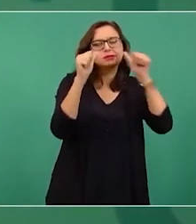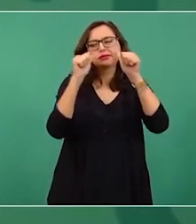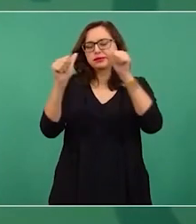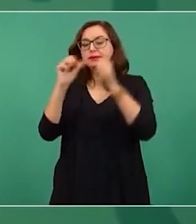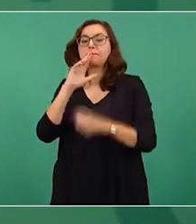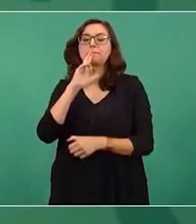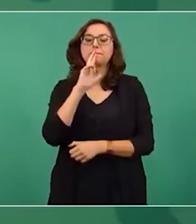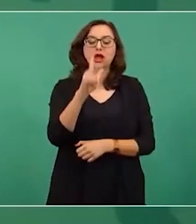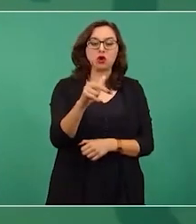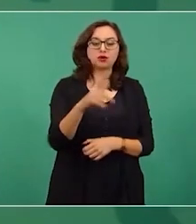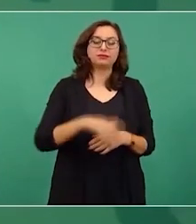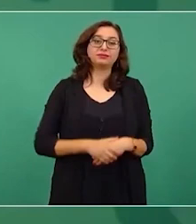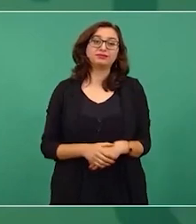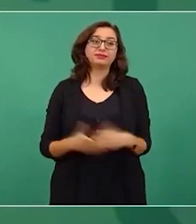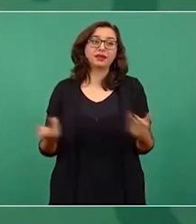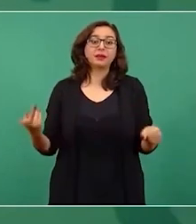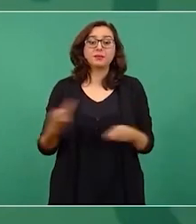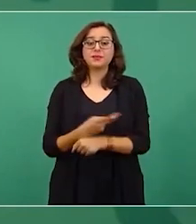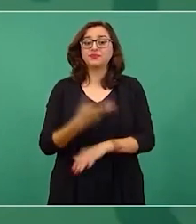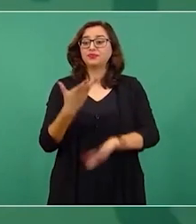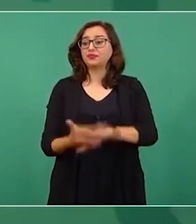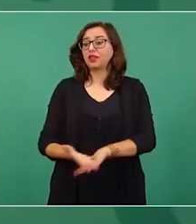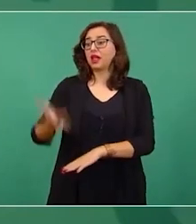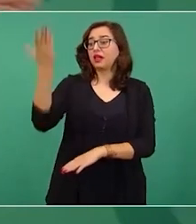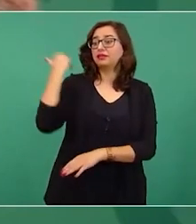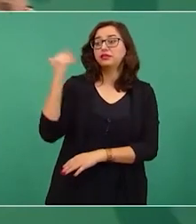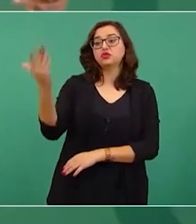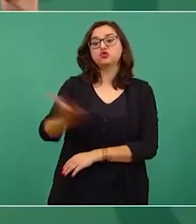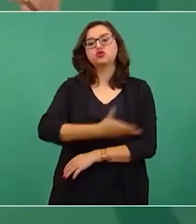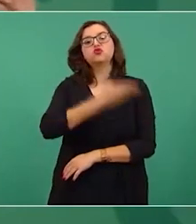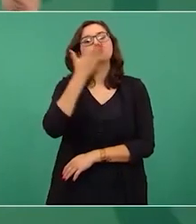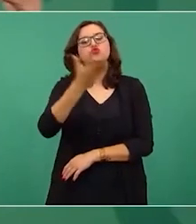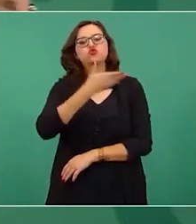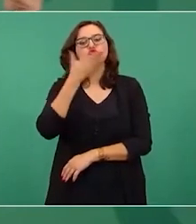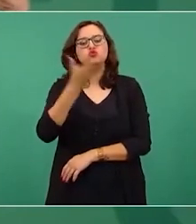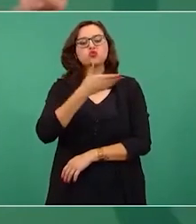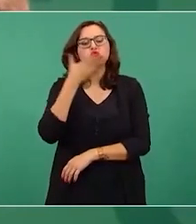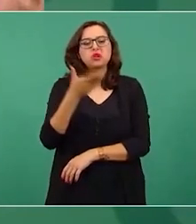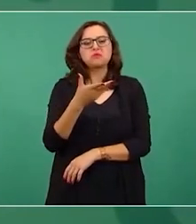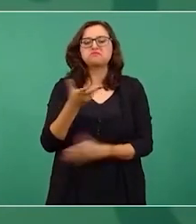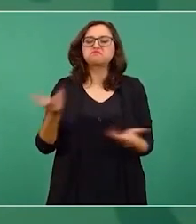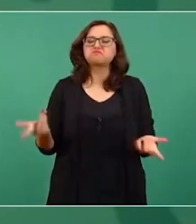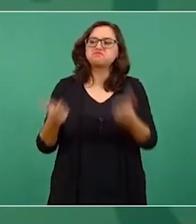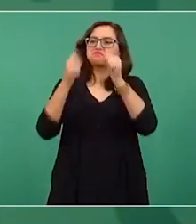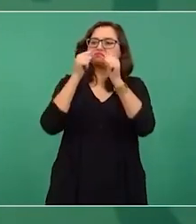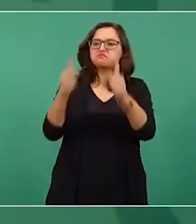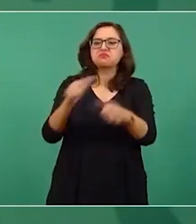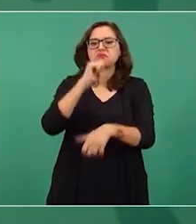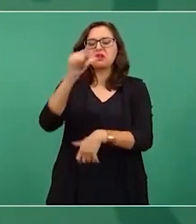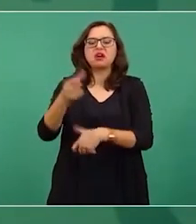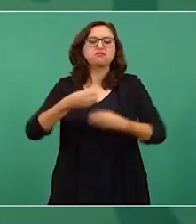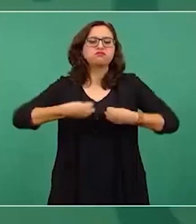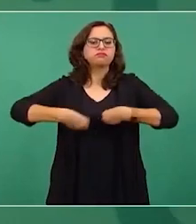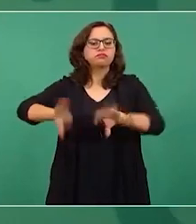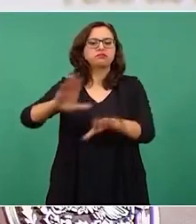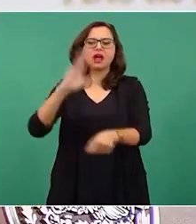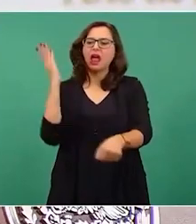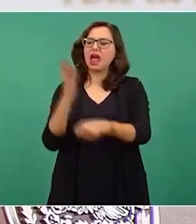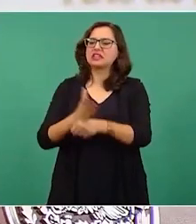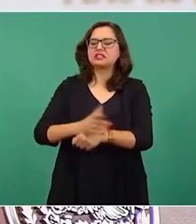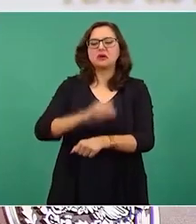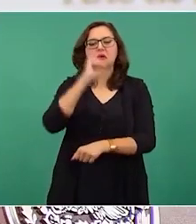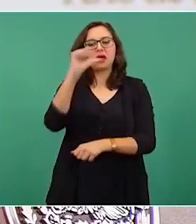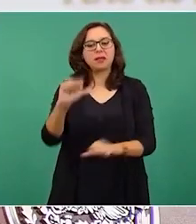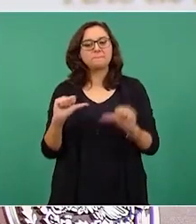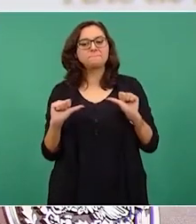imperaba la impunidad ¿por qué hicieron esa atrocidad